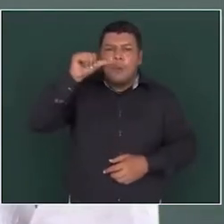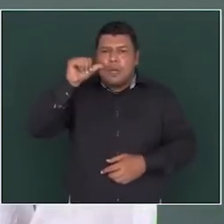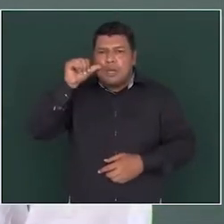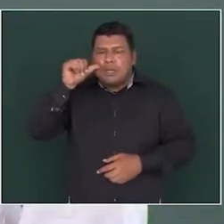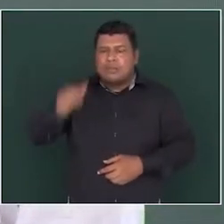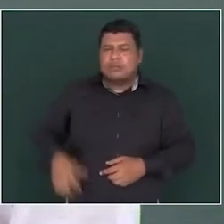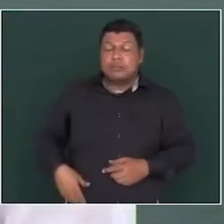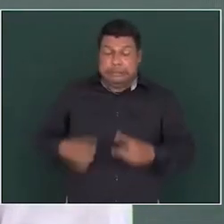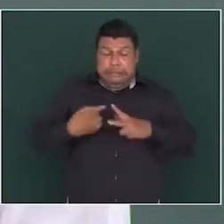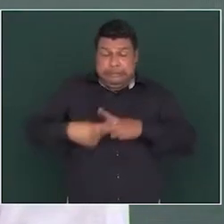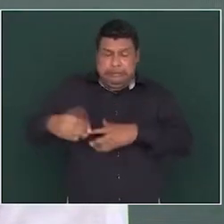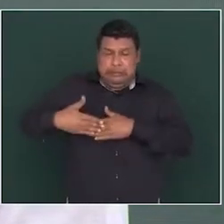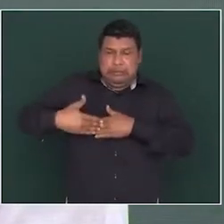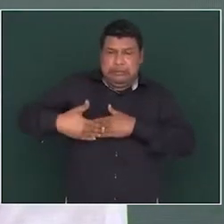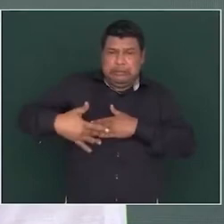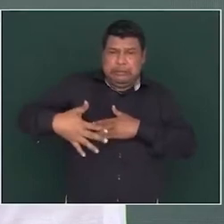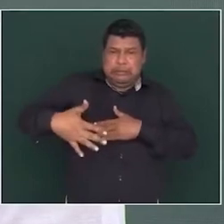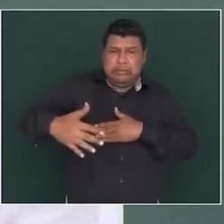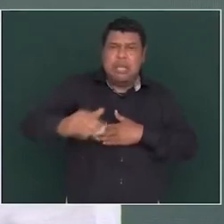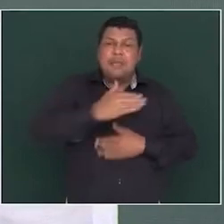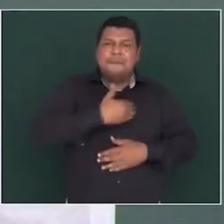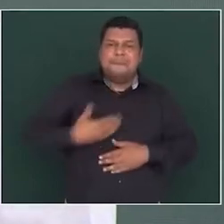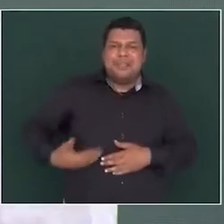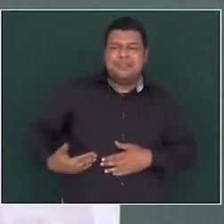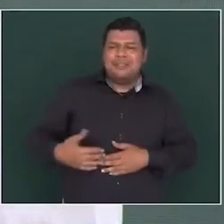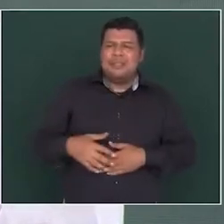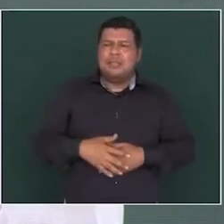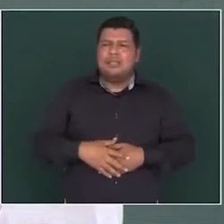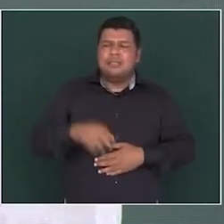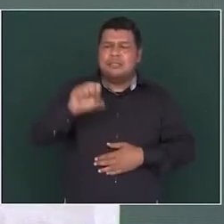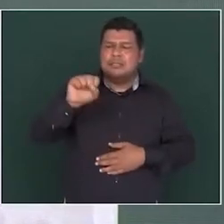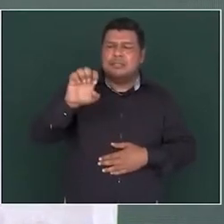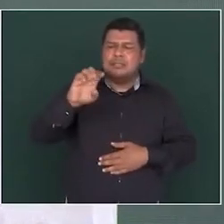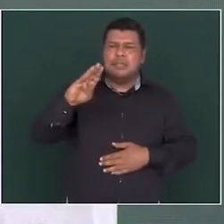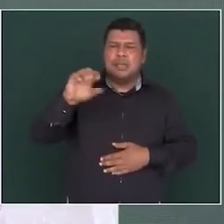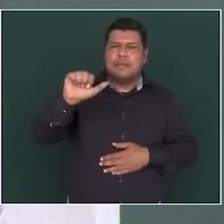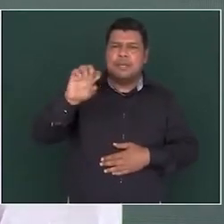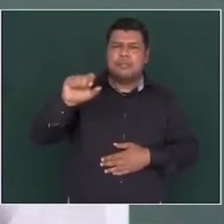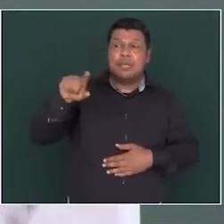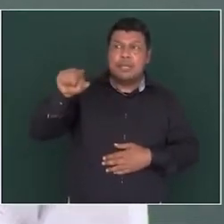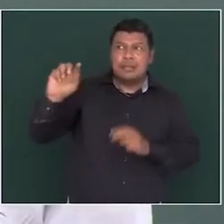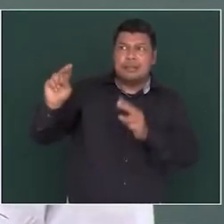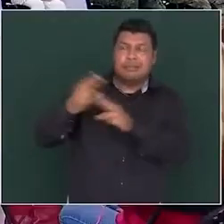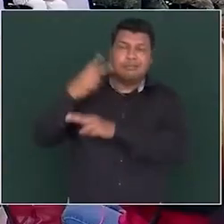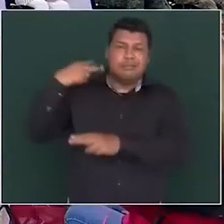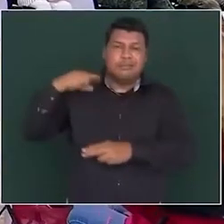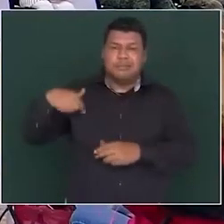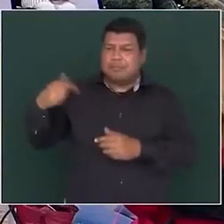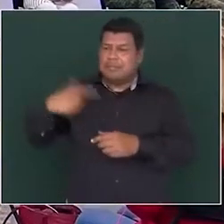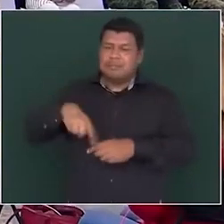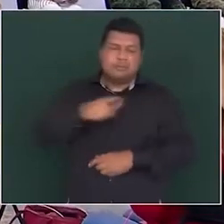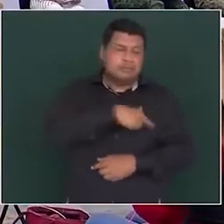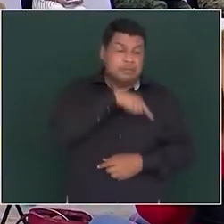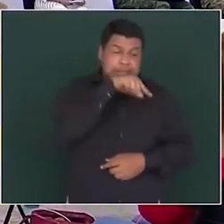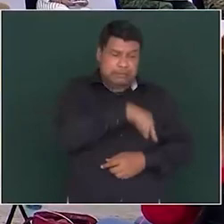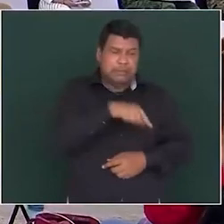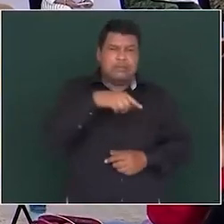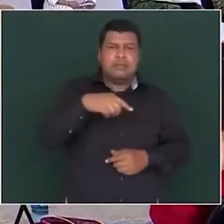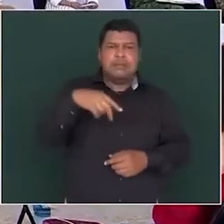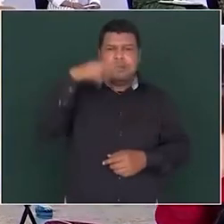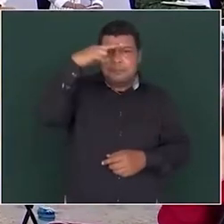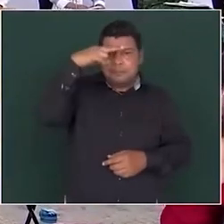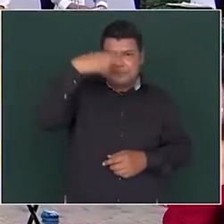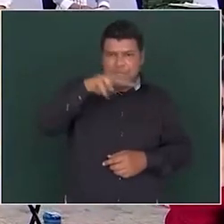presidente Sebastián Lerdo de Tejada a Veracruz el ferrocarril de la Ciudad de México a Veracruz 600 kilómetros